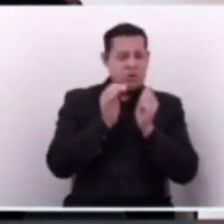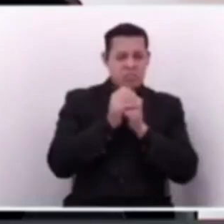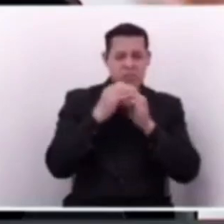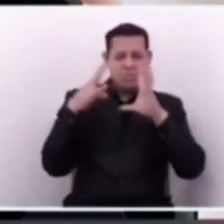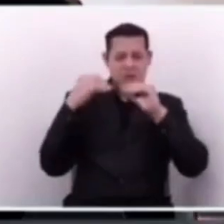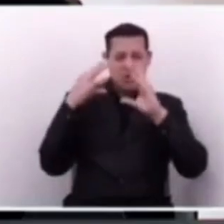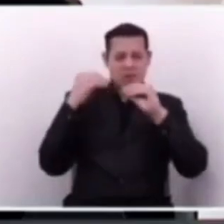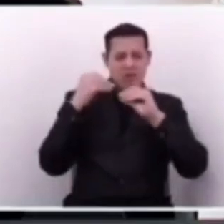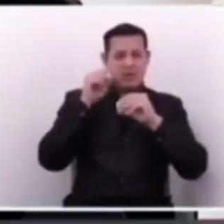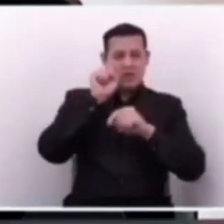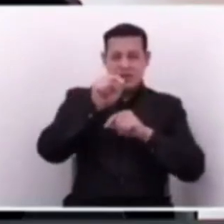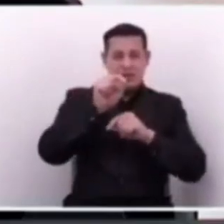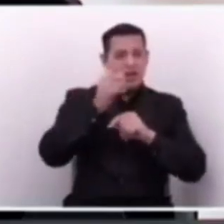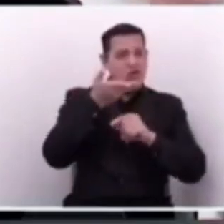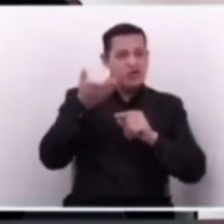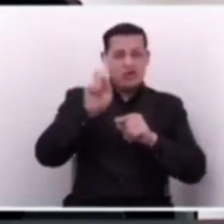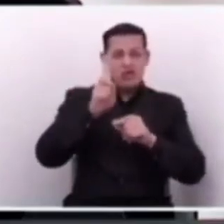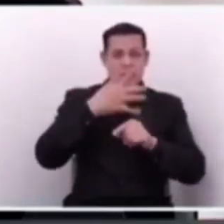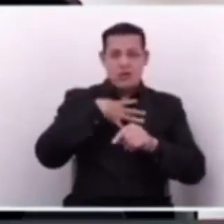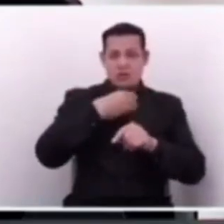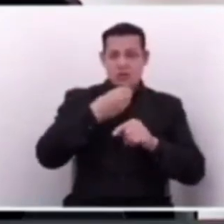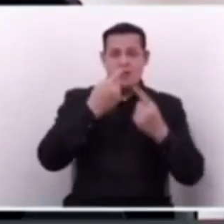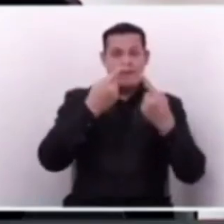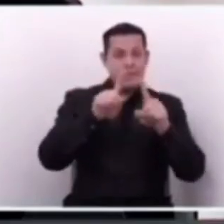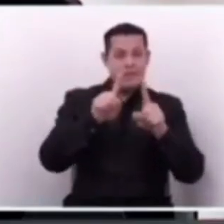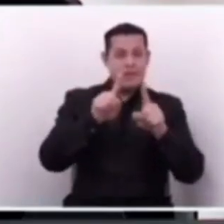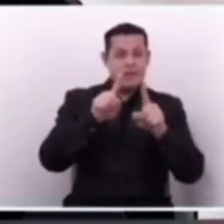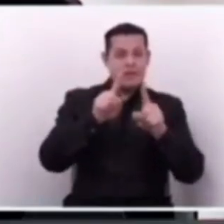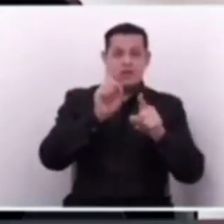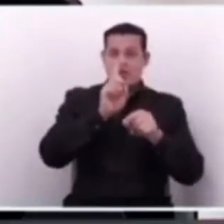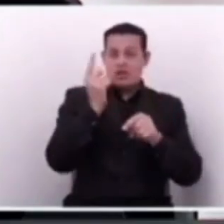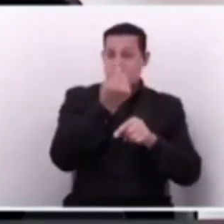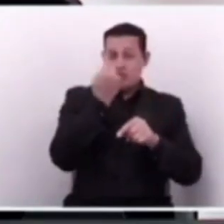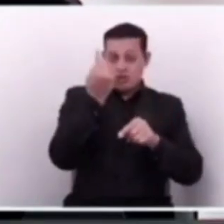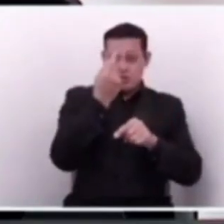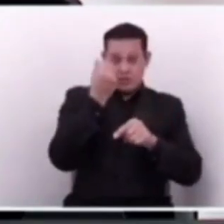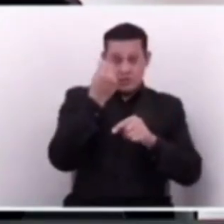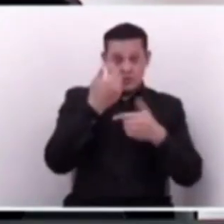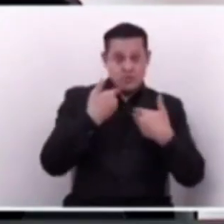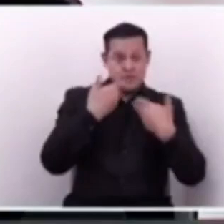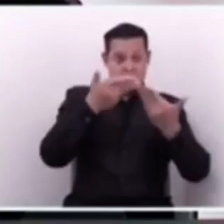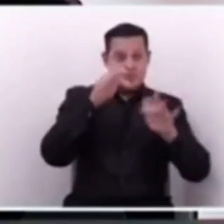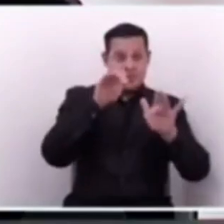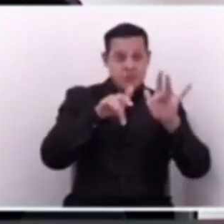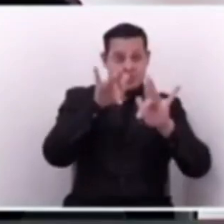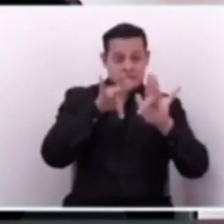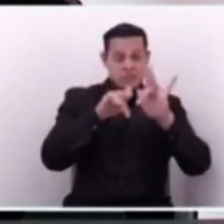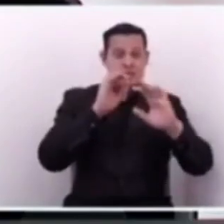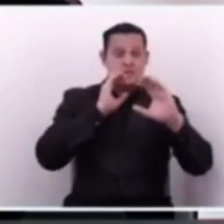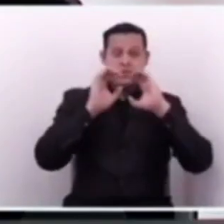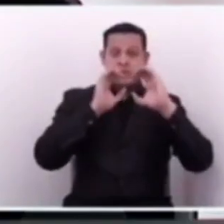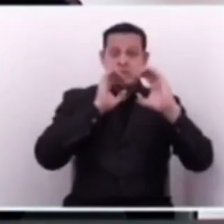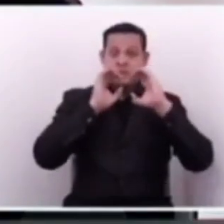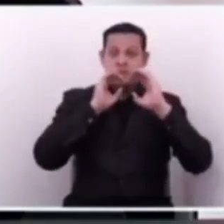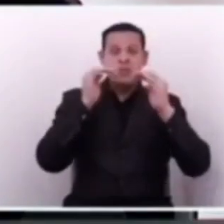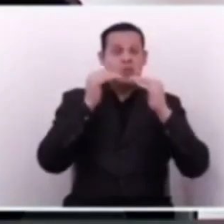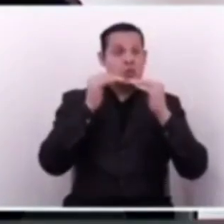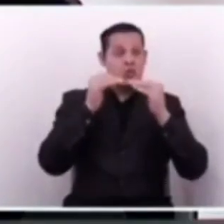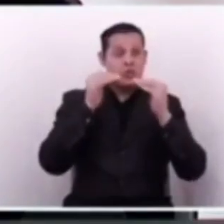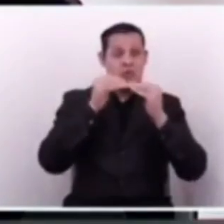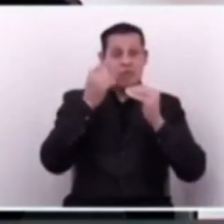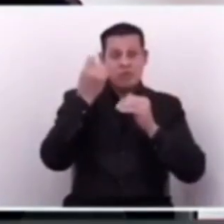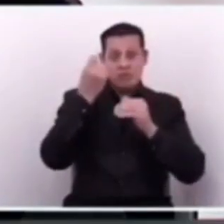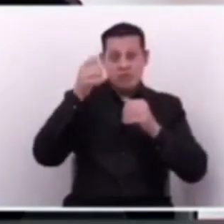y ahí platicamos de lo que no le gusta. Sin embargo, no solamente el dinero va a la secretaría de comunicaciones,